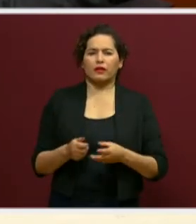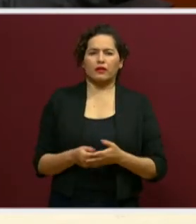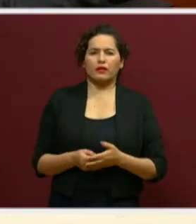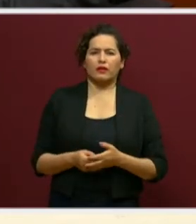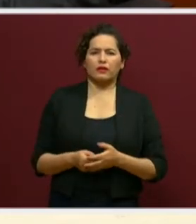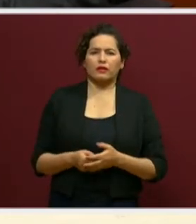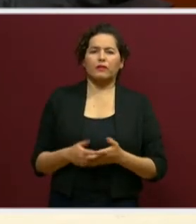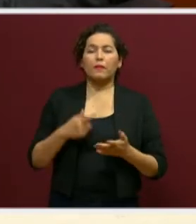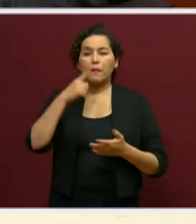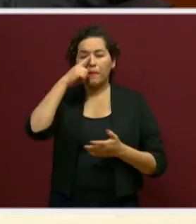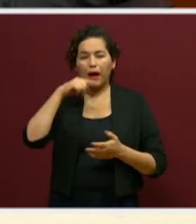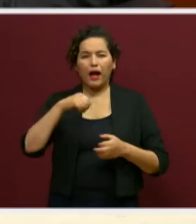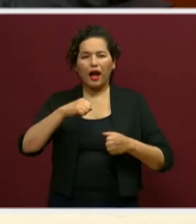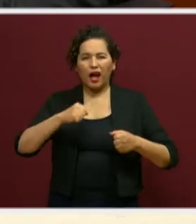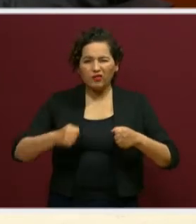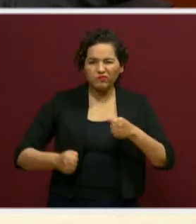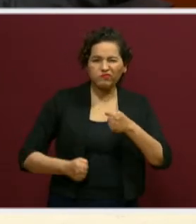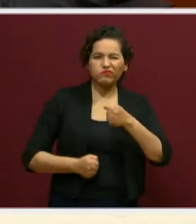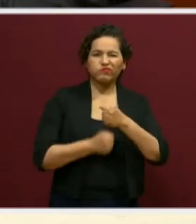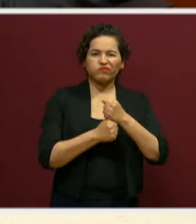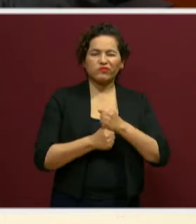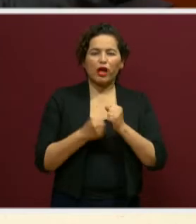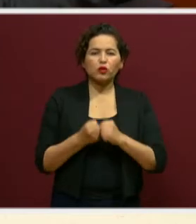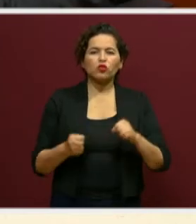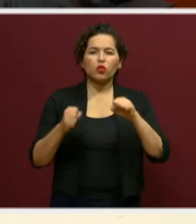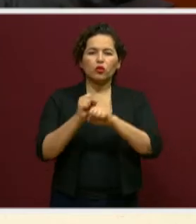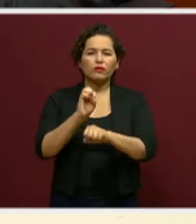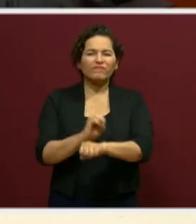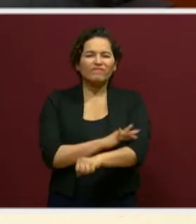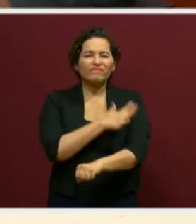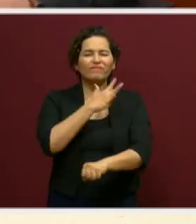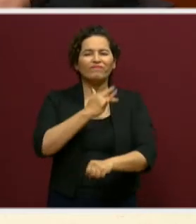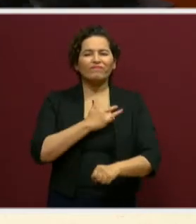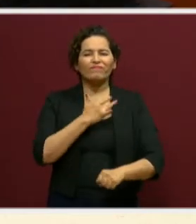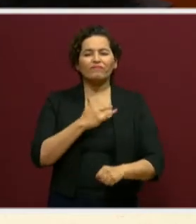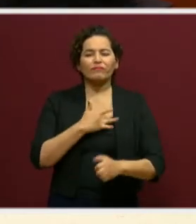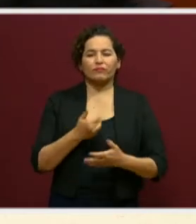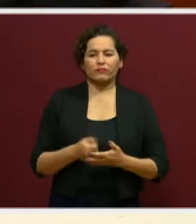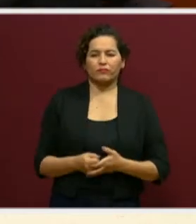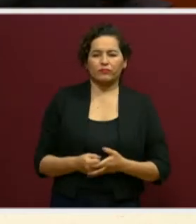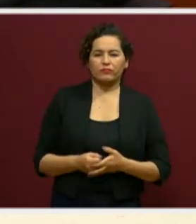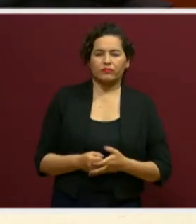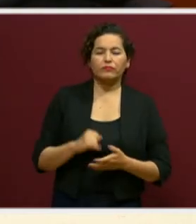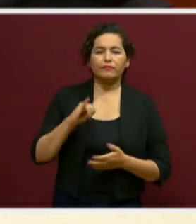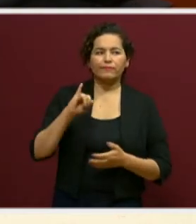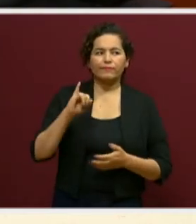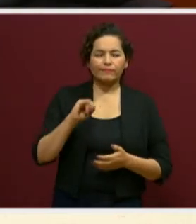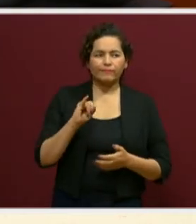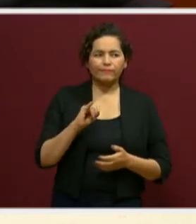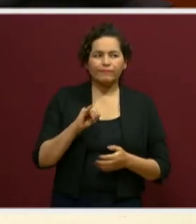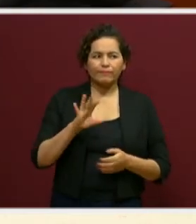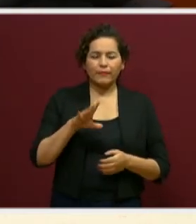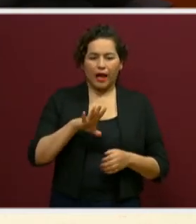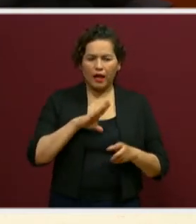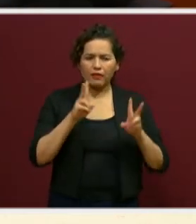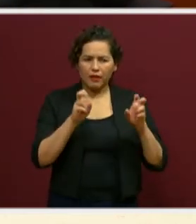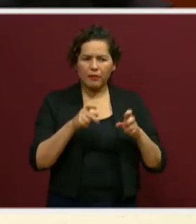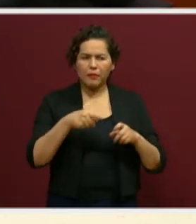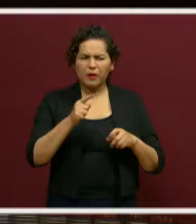justamente fortalecer la dimensión socioemocional? Claro, aquí dice temas, pero yo diría también actividades vivenciales.